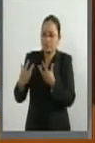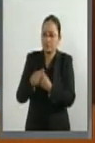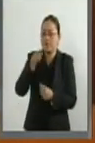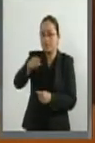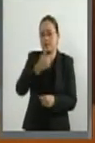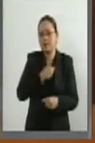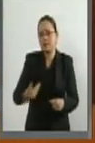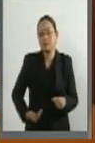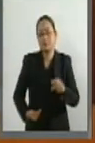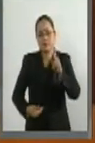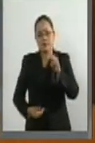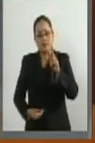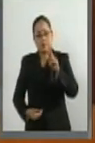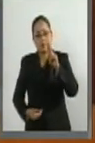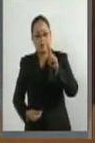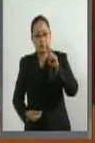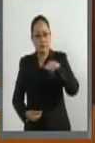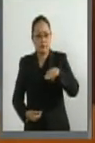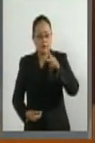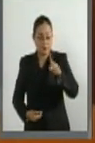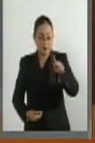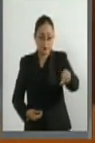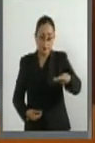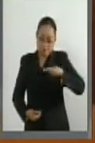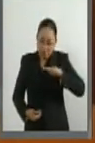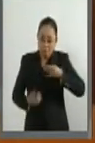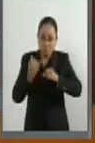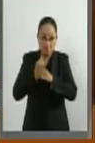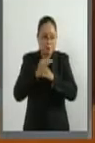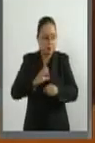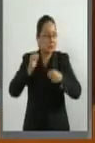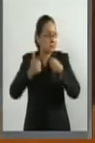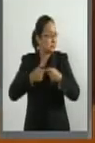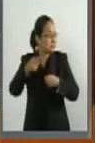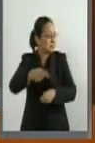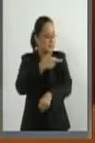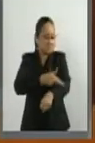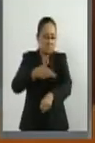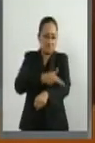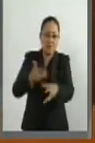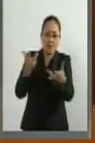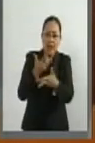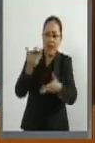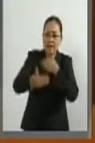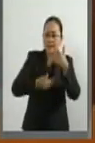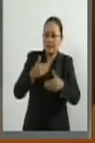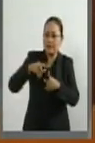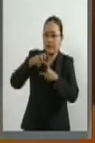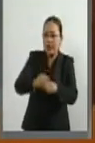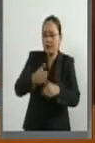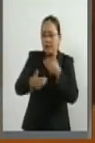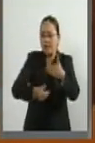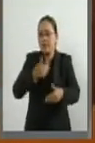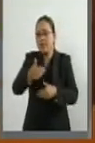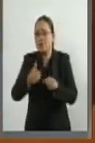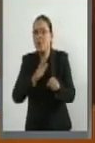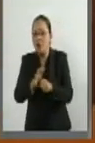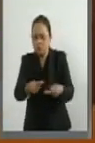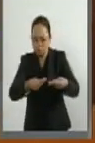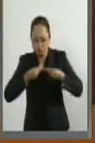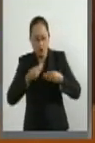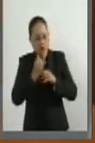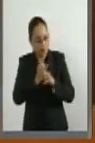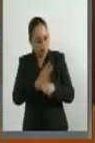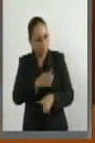y que haga de nuestro conocimiento todo aquello que se vaya logrando conforme al avance de dicho